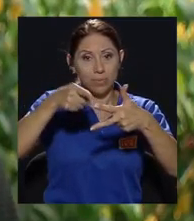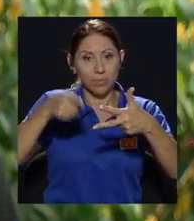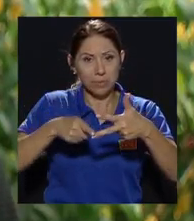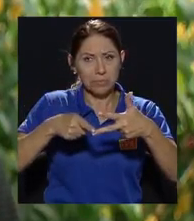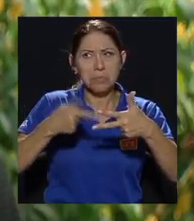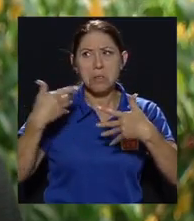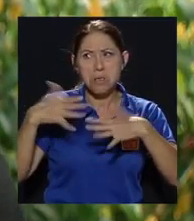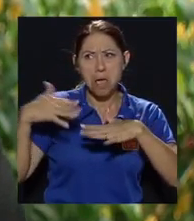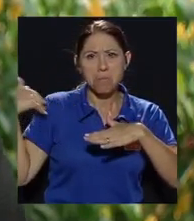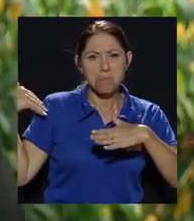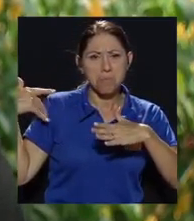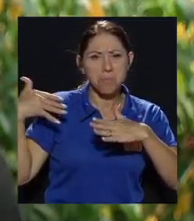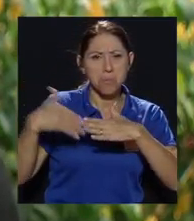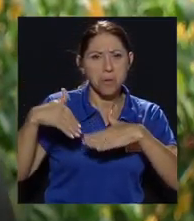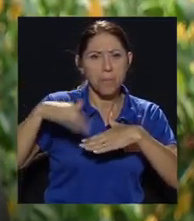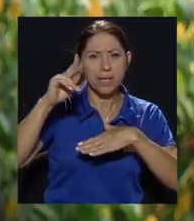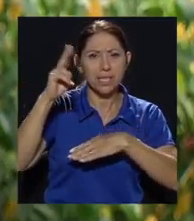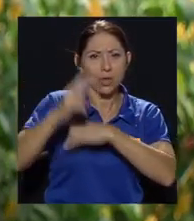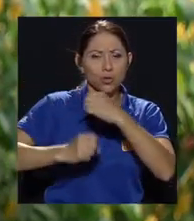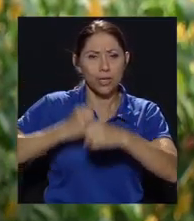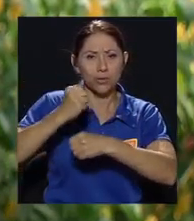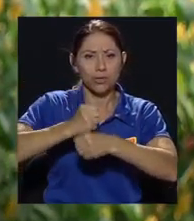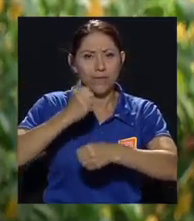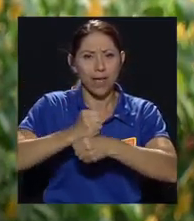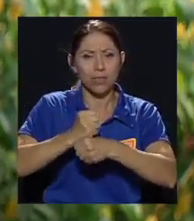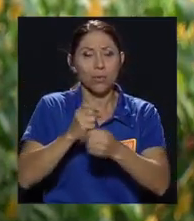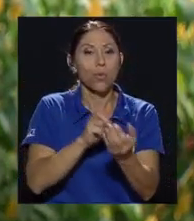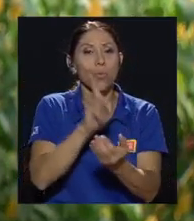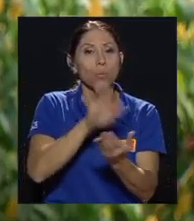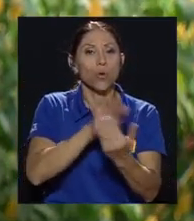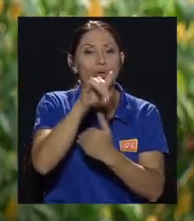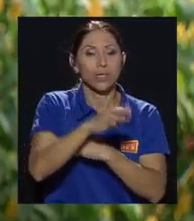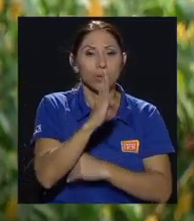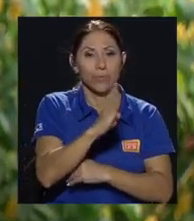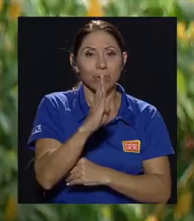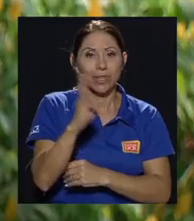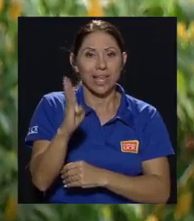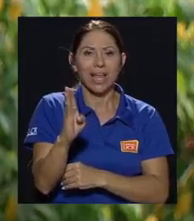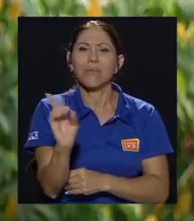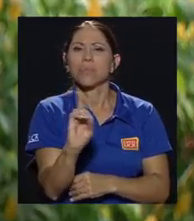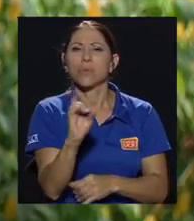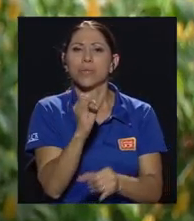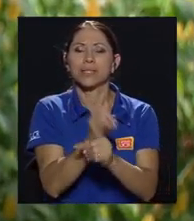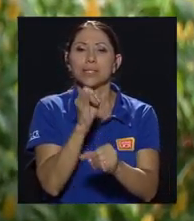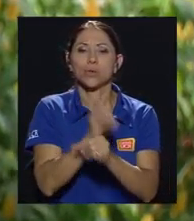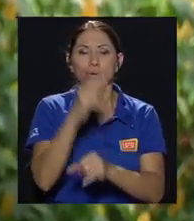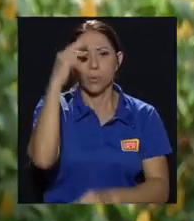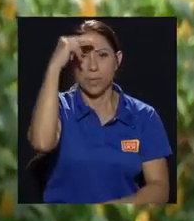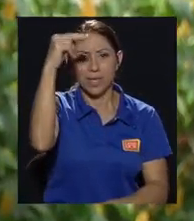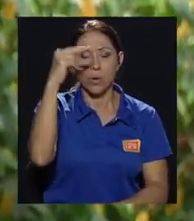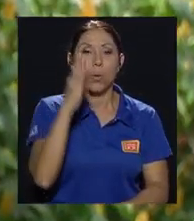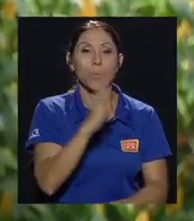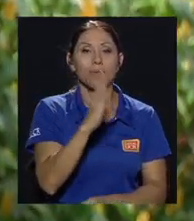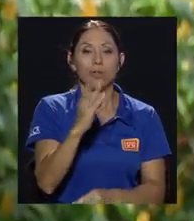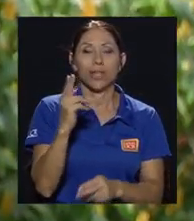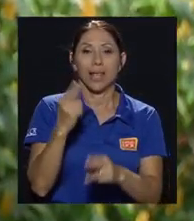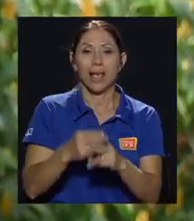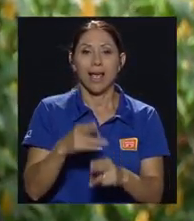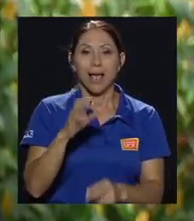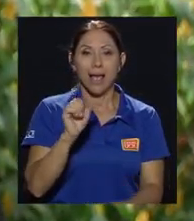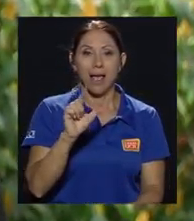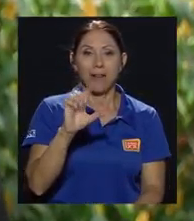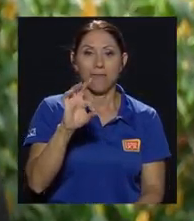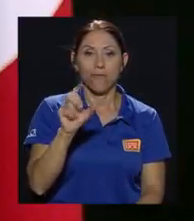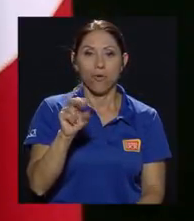trabajando más de dos años en un proyecto de biblioteca en el Instituto de México. Es la Biblioteca Alfonso Reyes que se